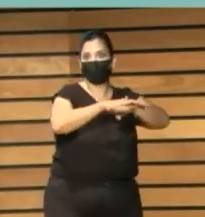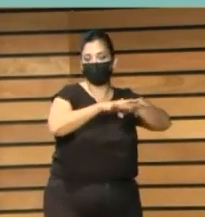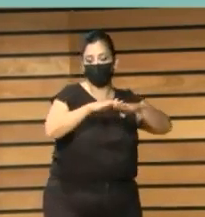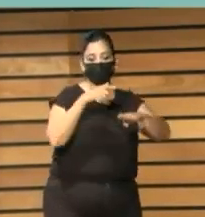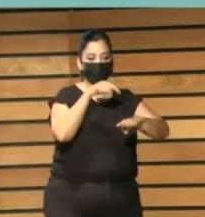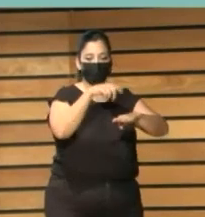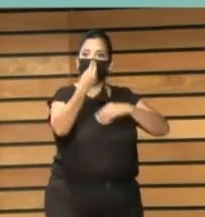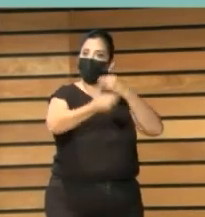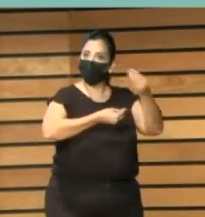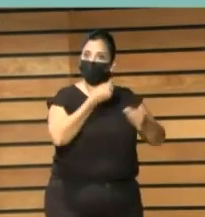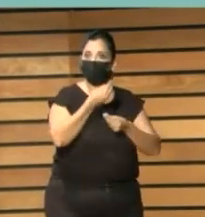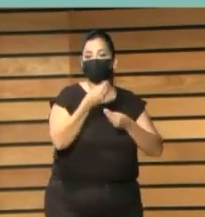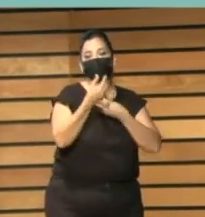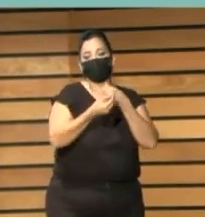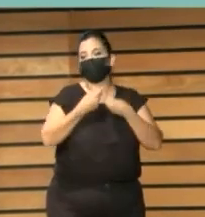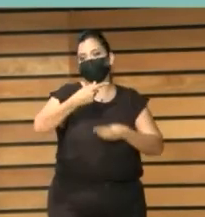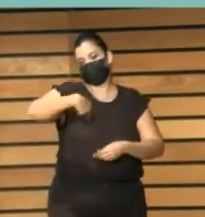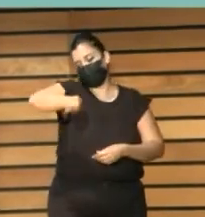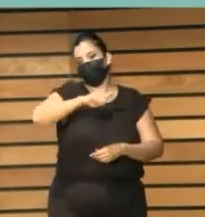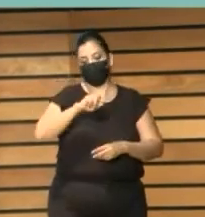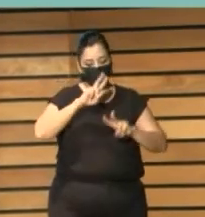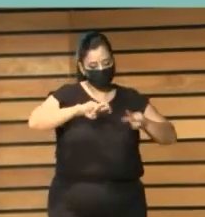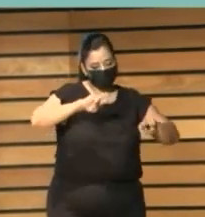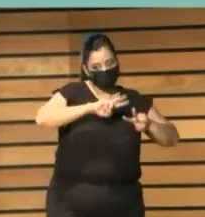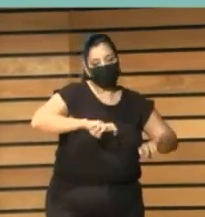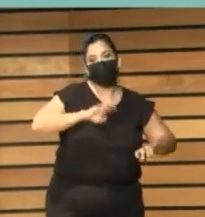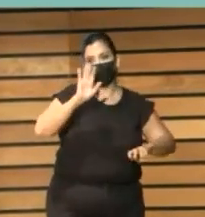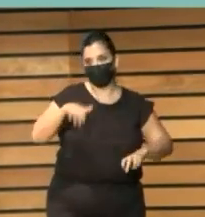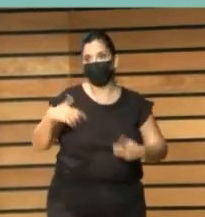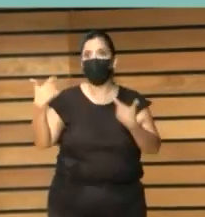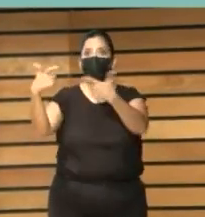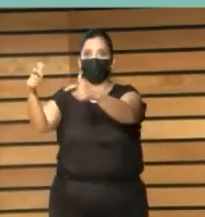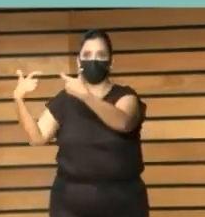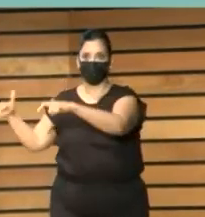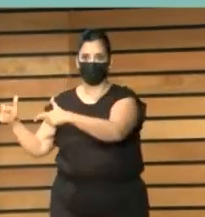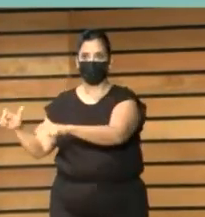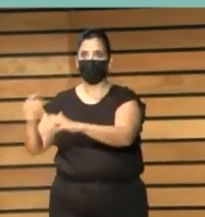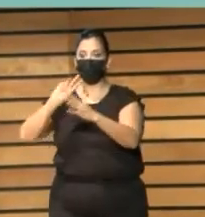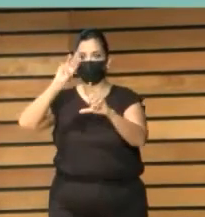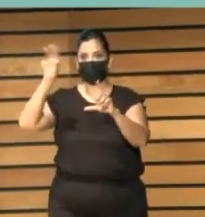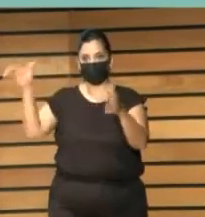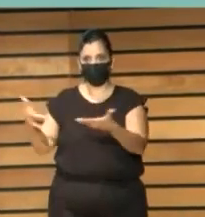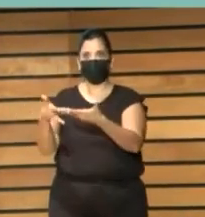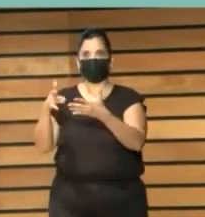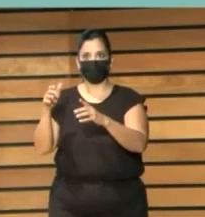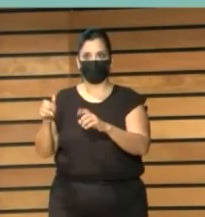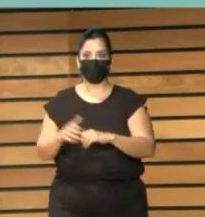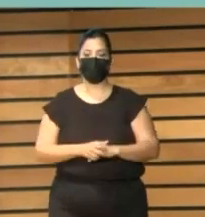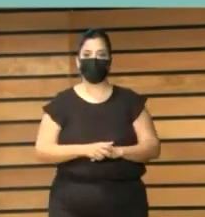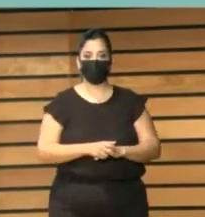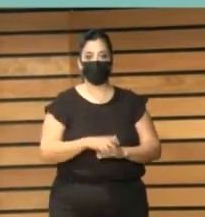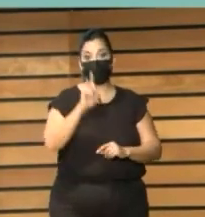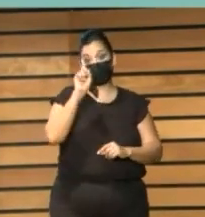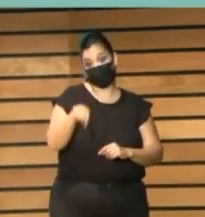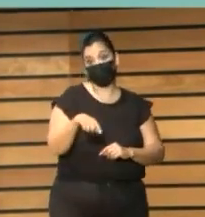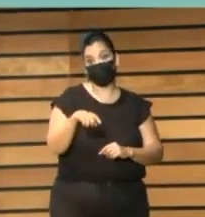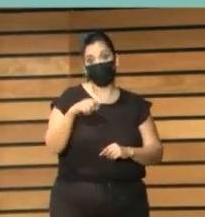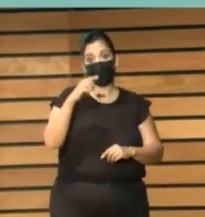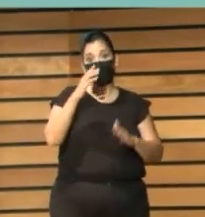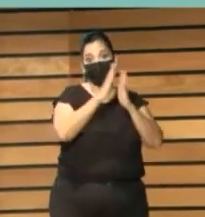comunidades de lectura virtuales. ¿Y la biblioteca? La biblioteca pública.